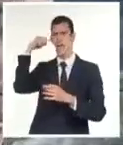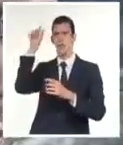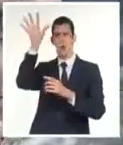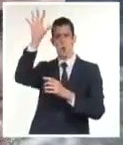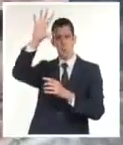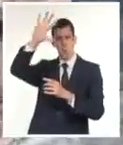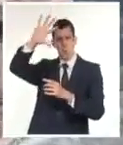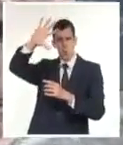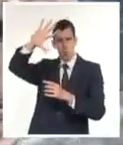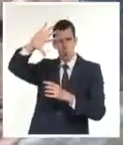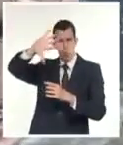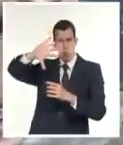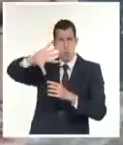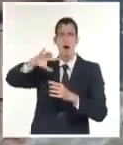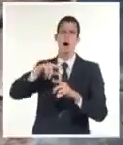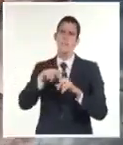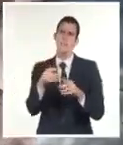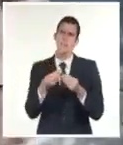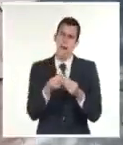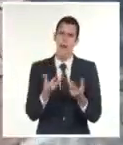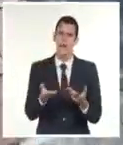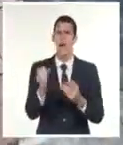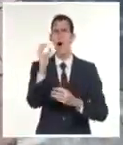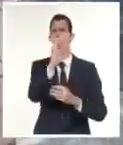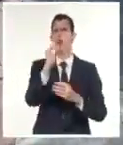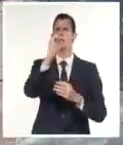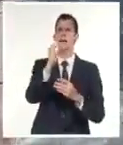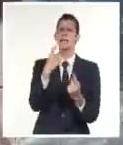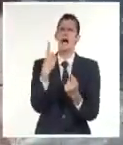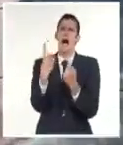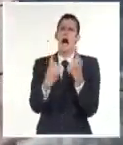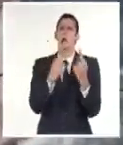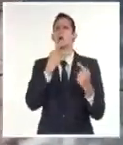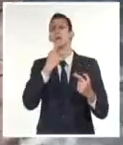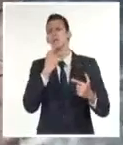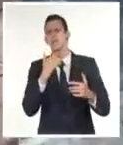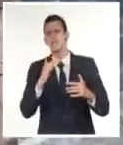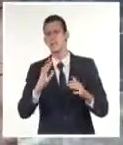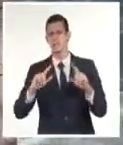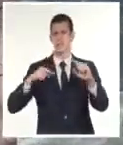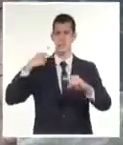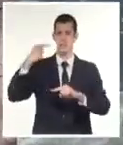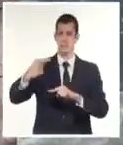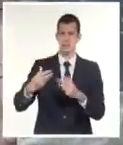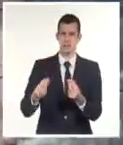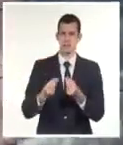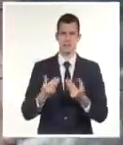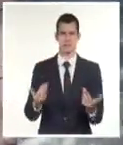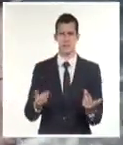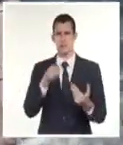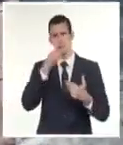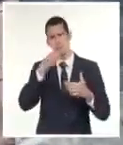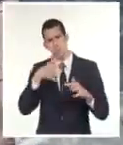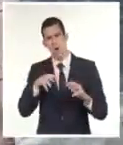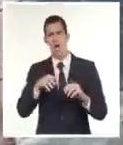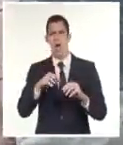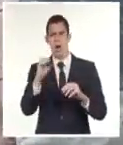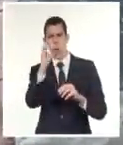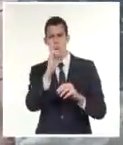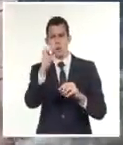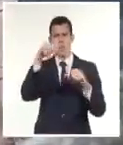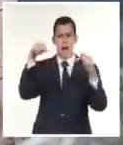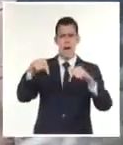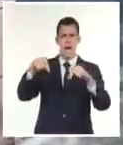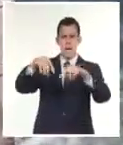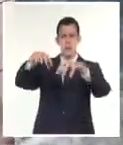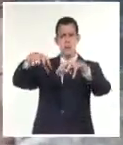Bahamas orientales y las provincias orientales de Cuba, donde la tendremos mañana, con incremento de los chubascos, lluvias y tormentas eléctricas